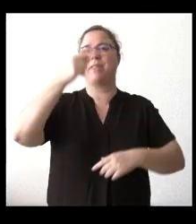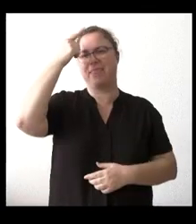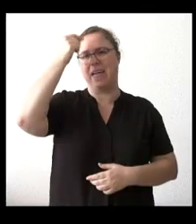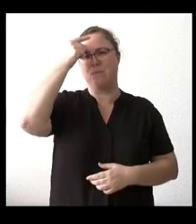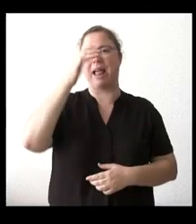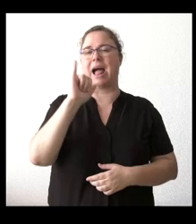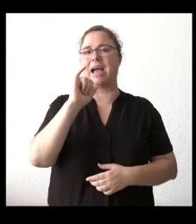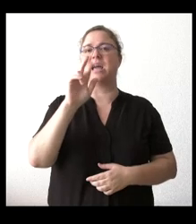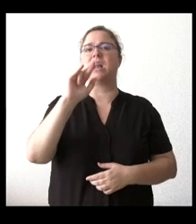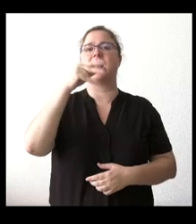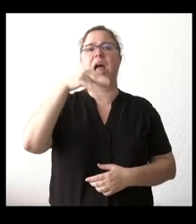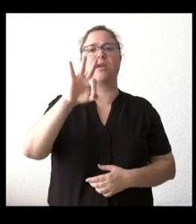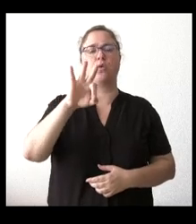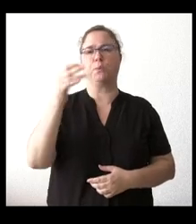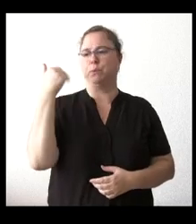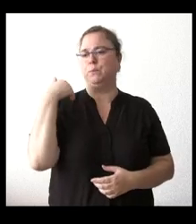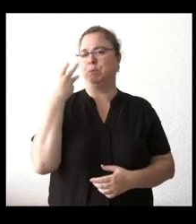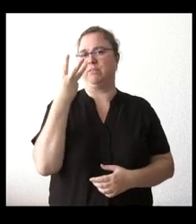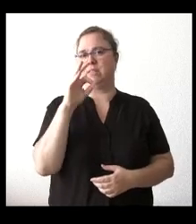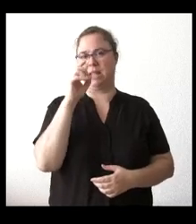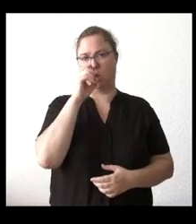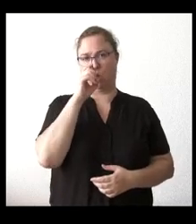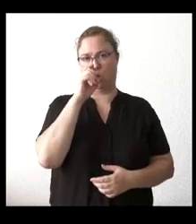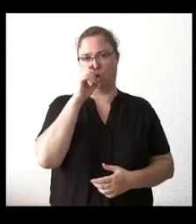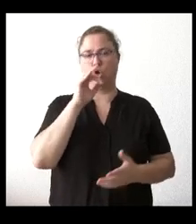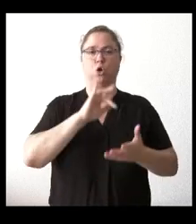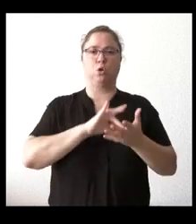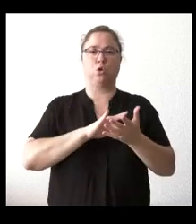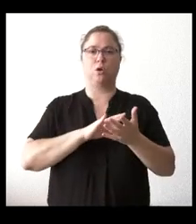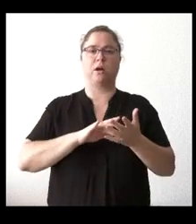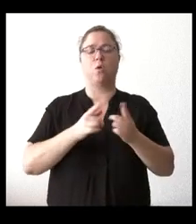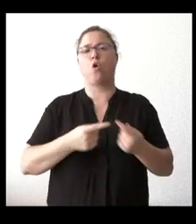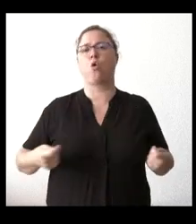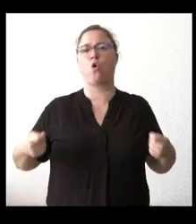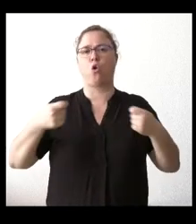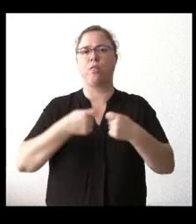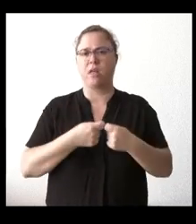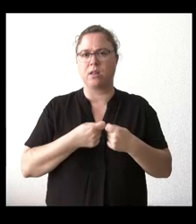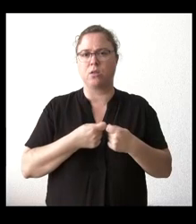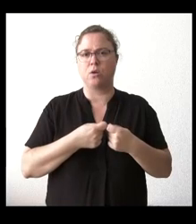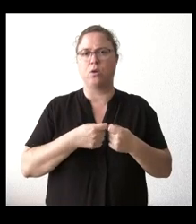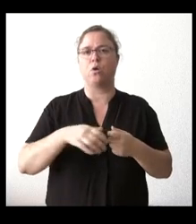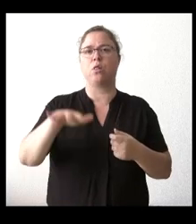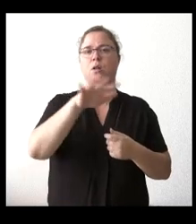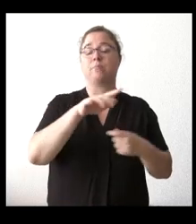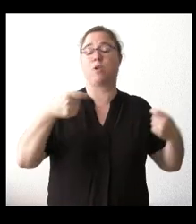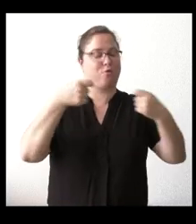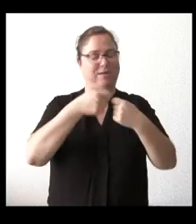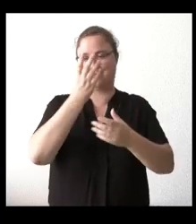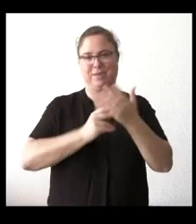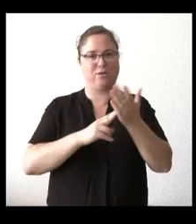Riaño, el día 30 de este mes de julio. Hay un concierto también en una zona en concreto montañosa